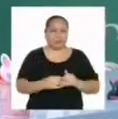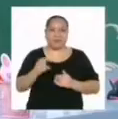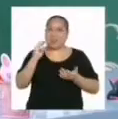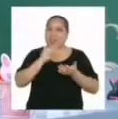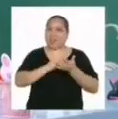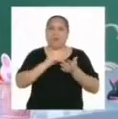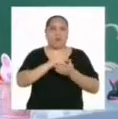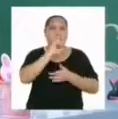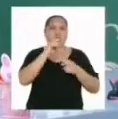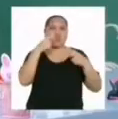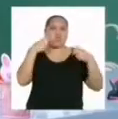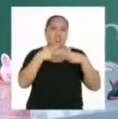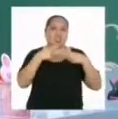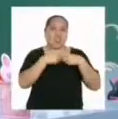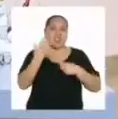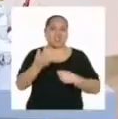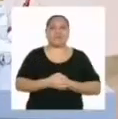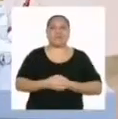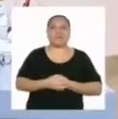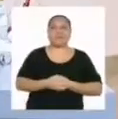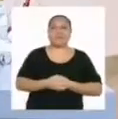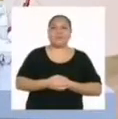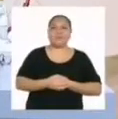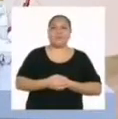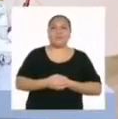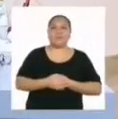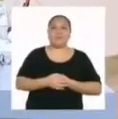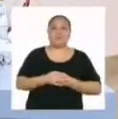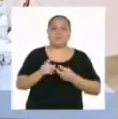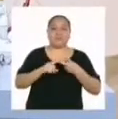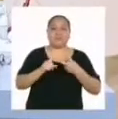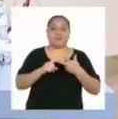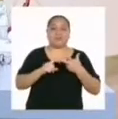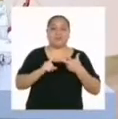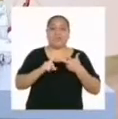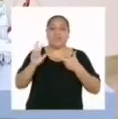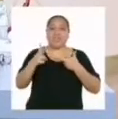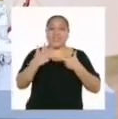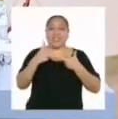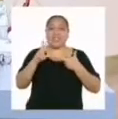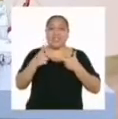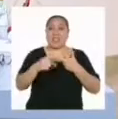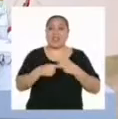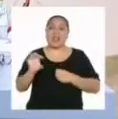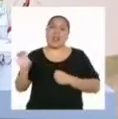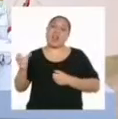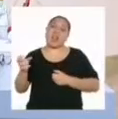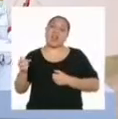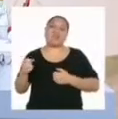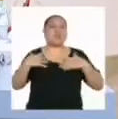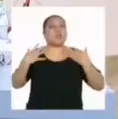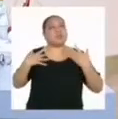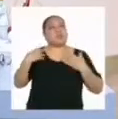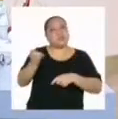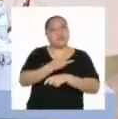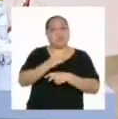ranking de los objetos que más consumen energía. En tercer lugar, la radio, que nos alegra con música.